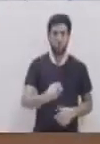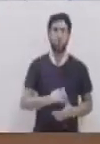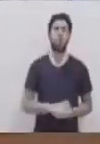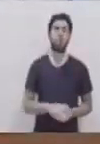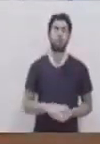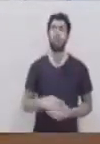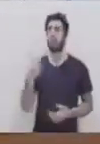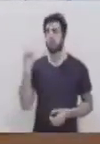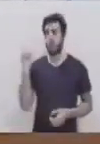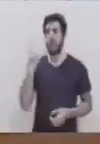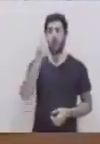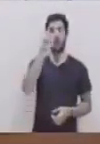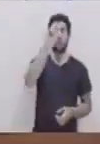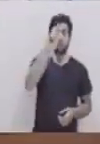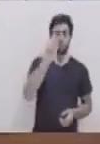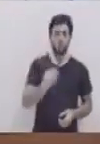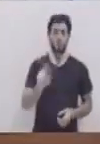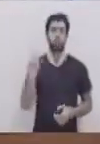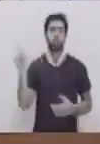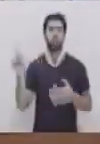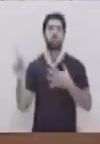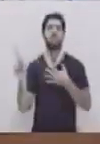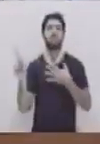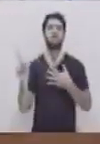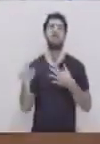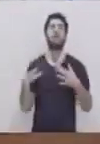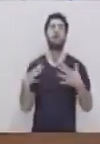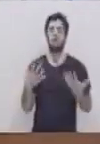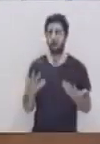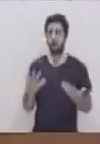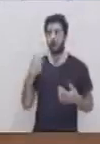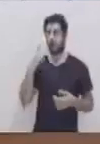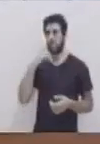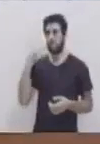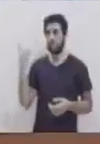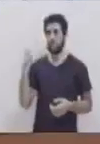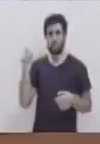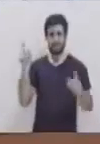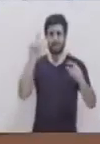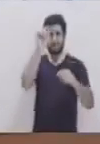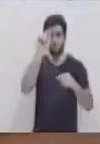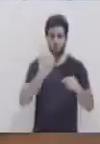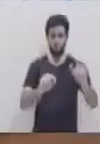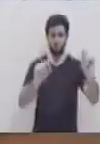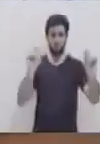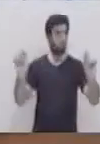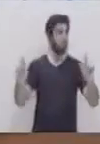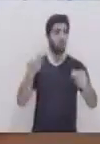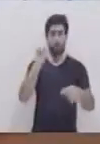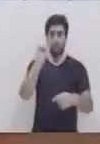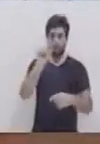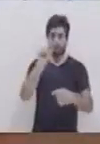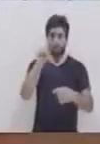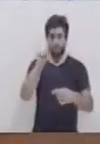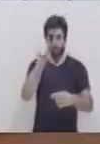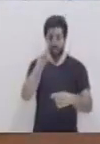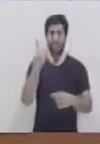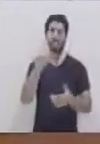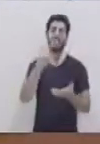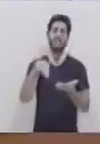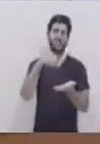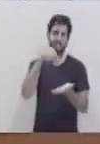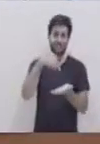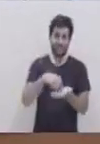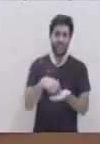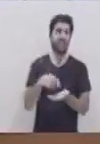Ajá. A ese punto le llamamos el centro. ¿Sí? Y tenemos entonces nosotros aquí esos